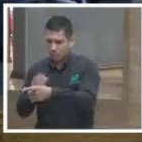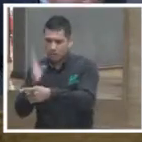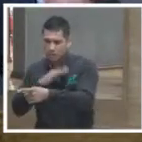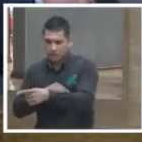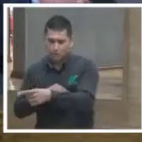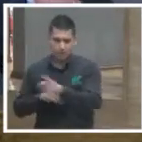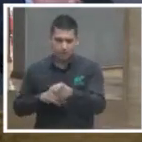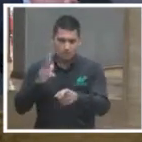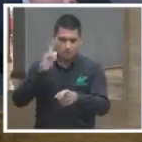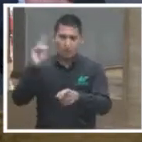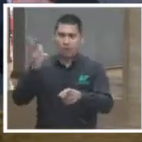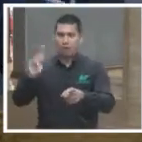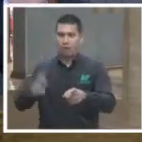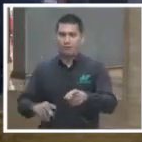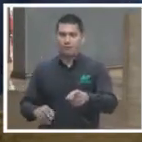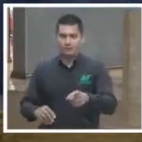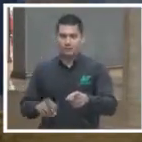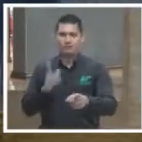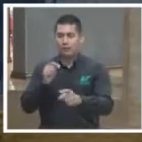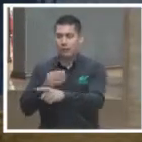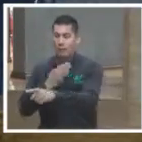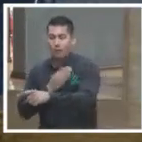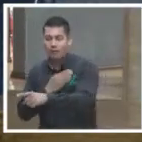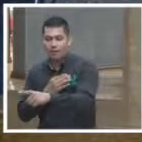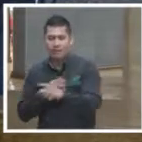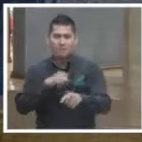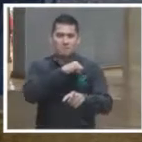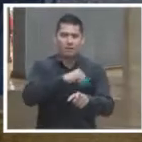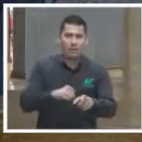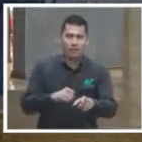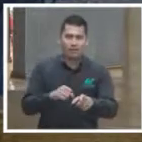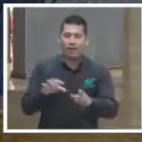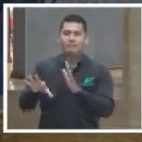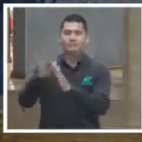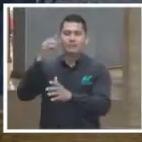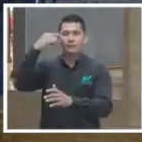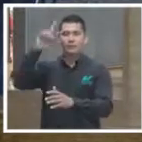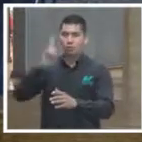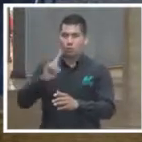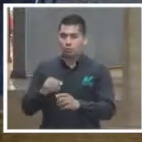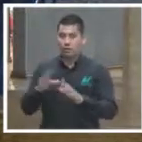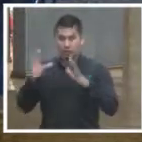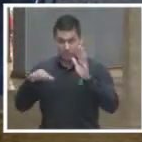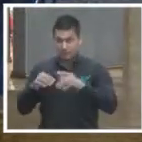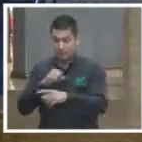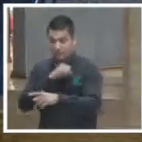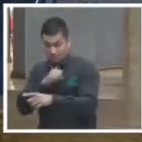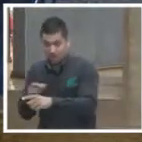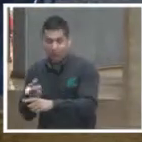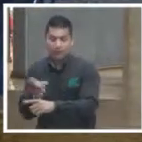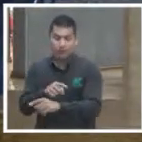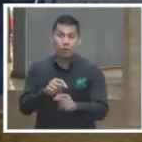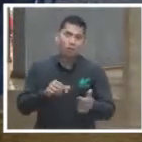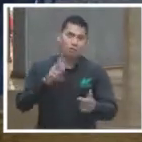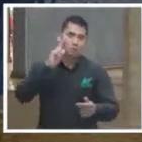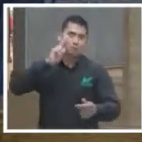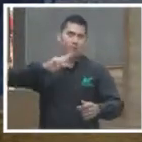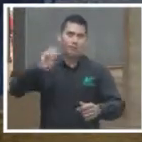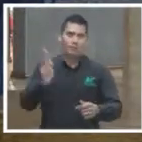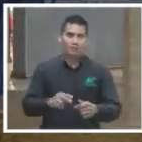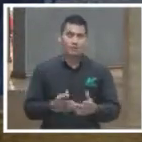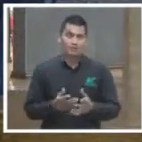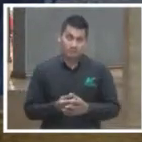que tengo. Y a ustedes, inclusive como miembros de órganos jurisdiccionales, a veces, ok,